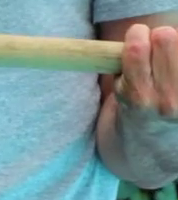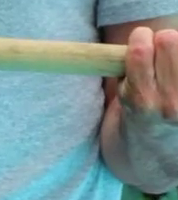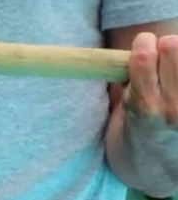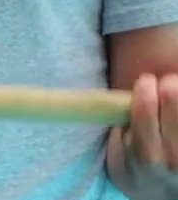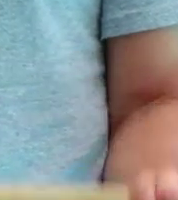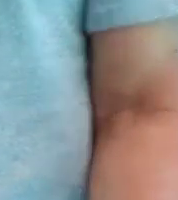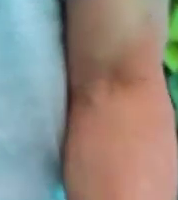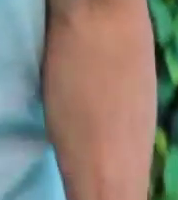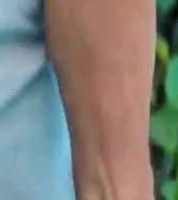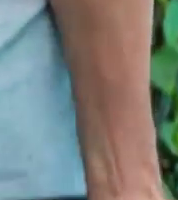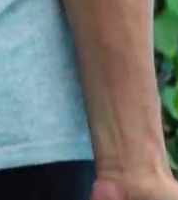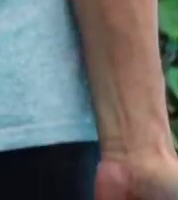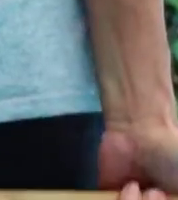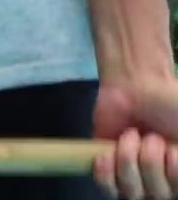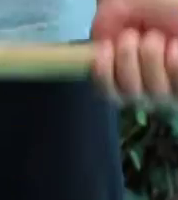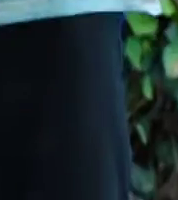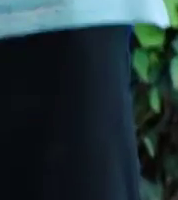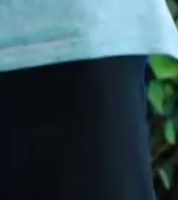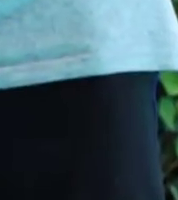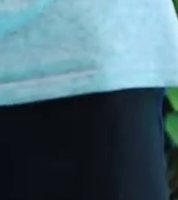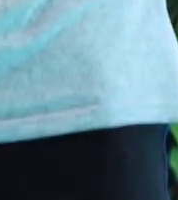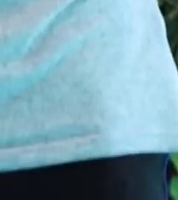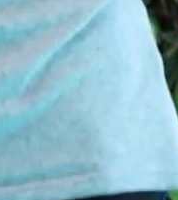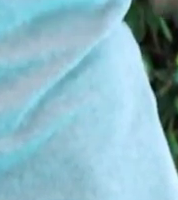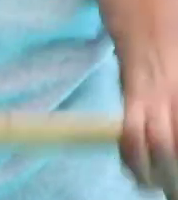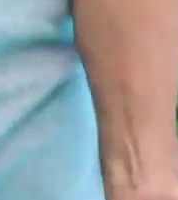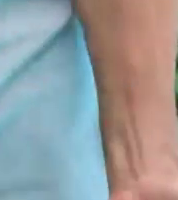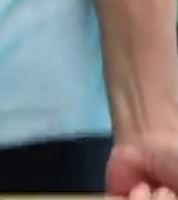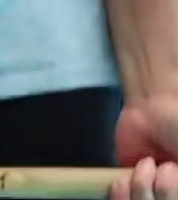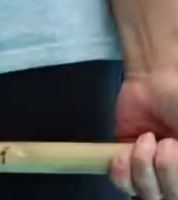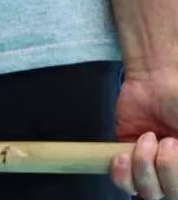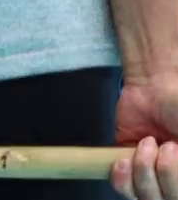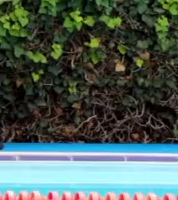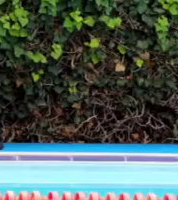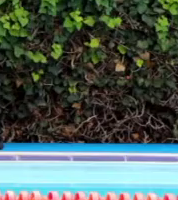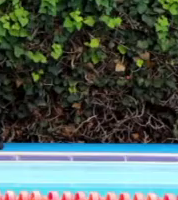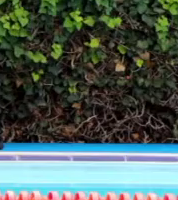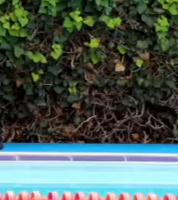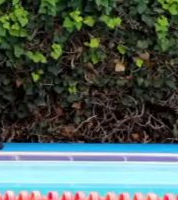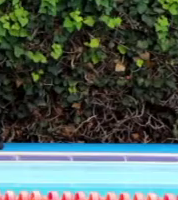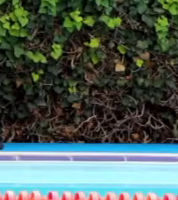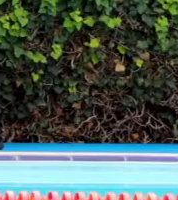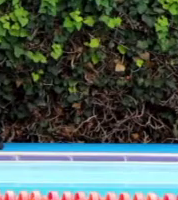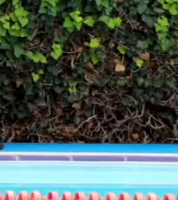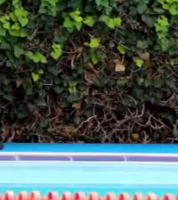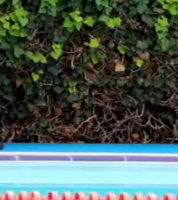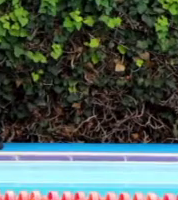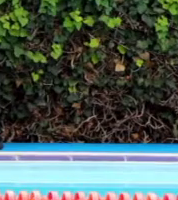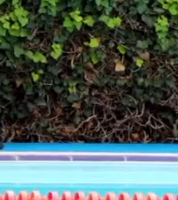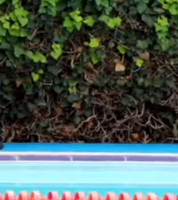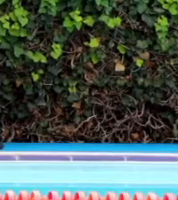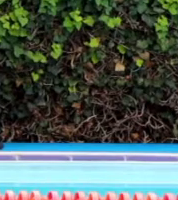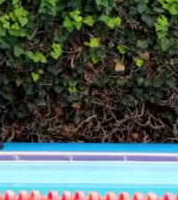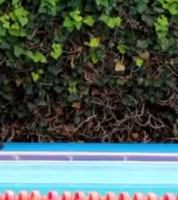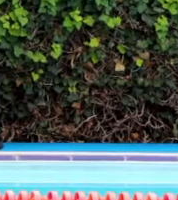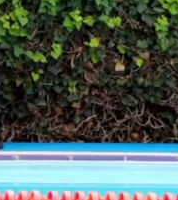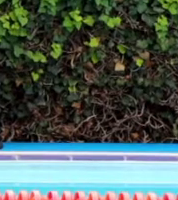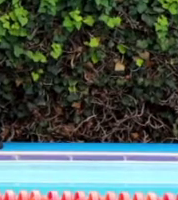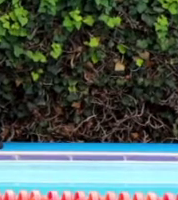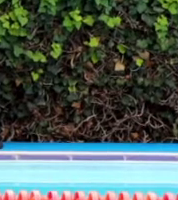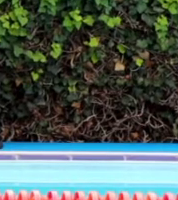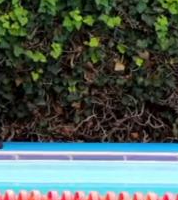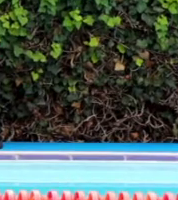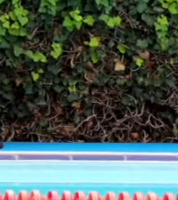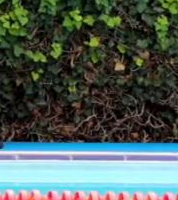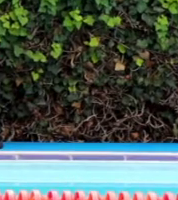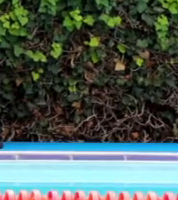y extendemos, flexionamos y extendemos nuestra espalda derecha y nuestros